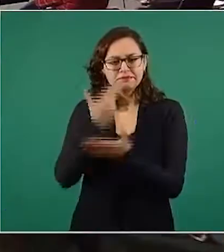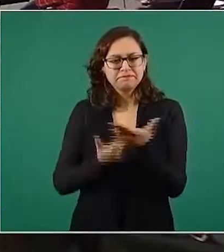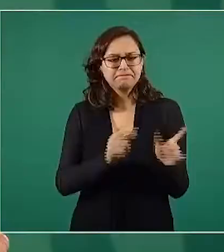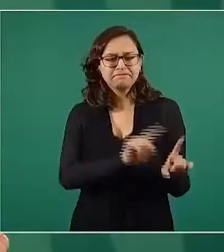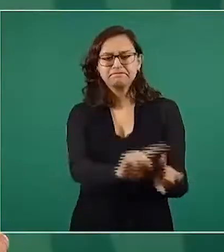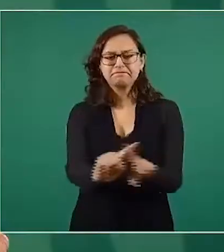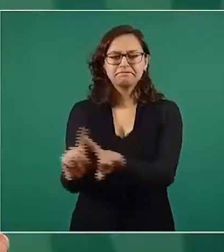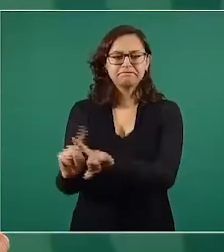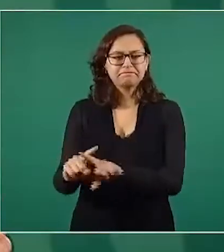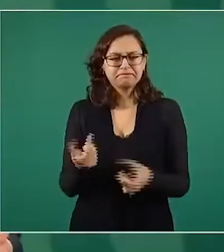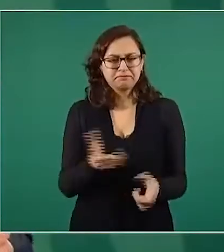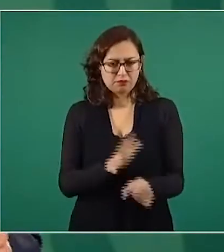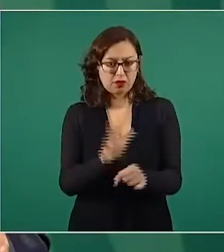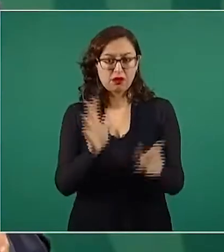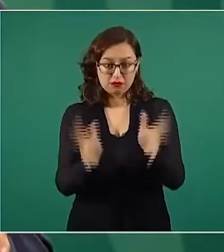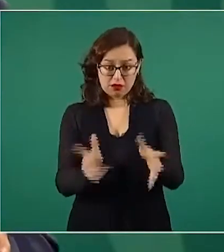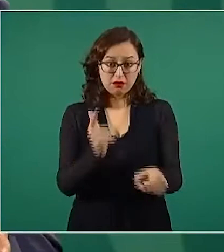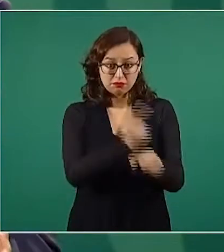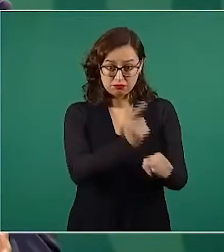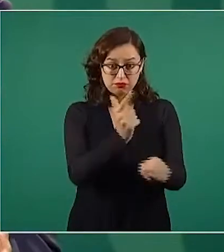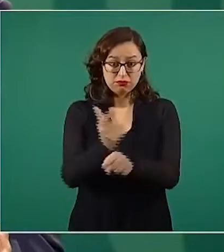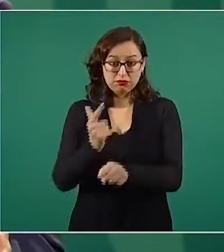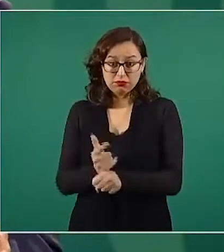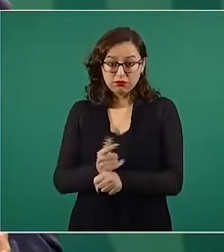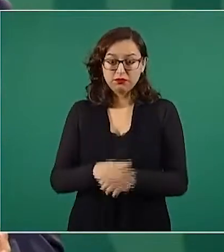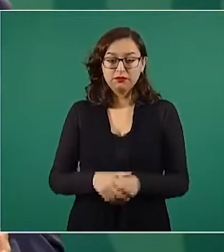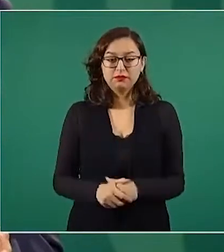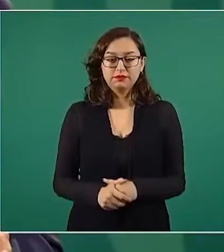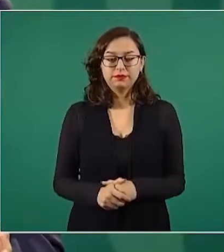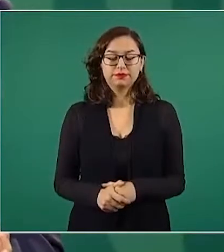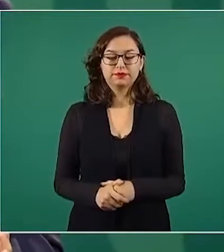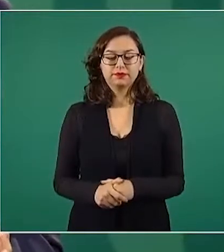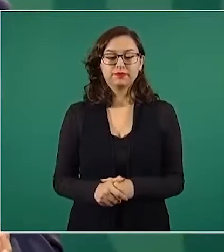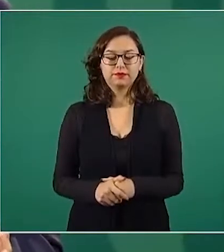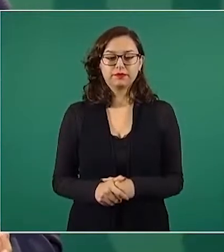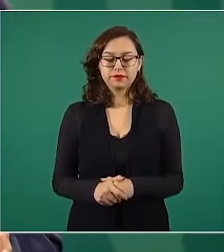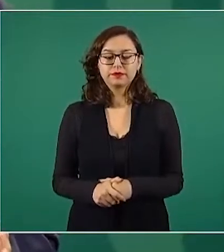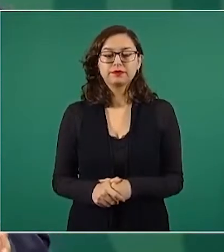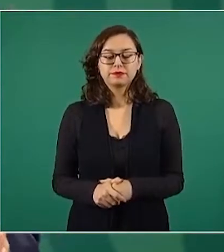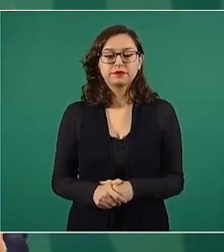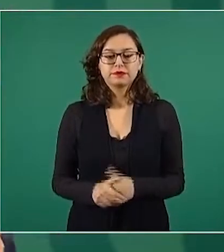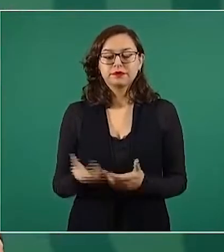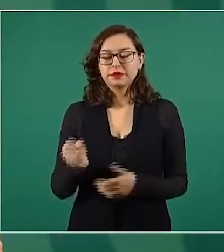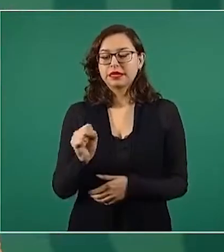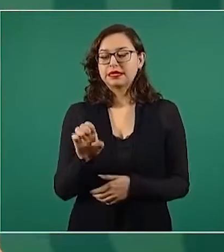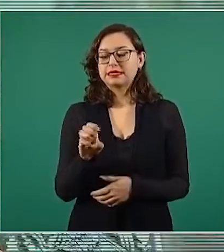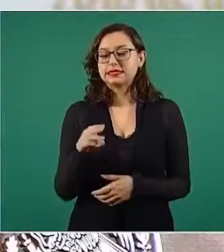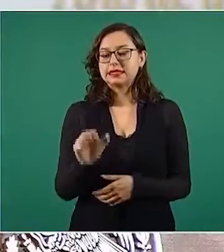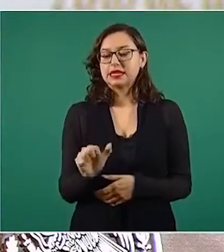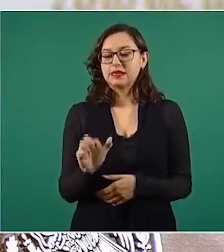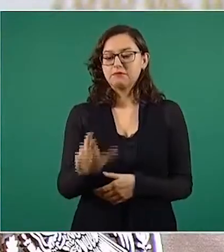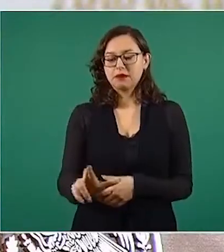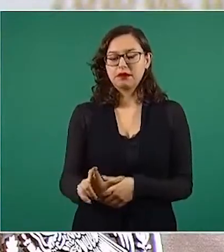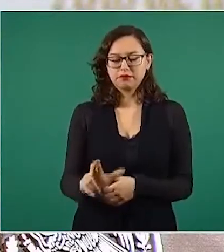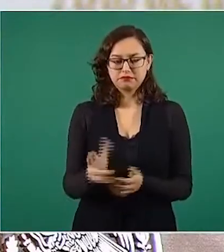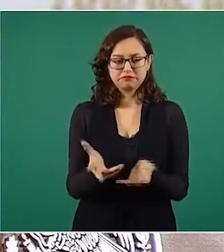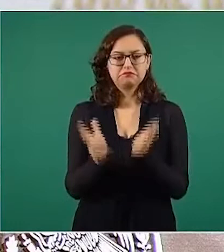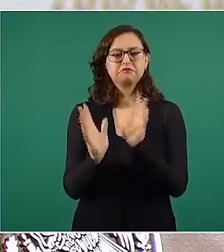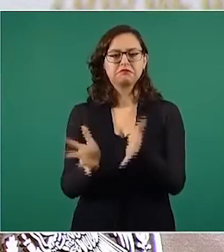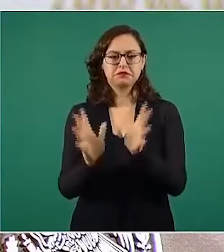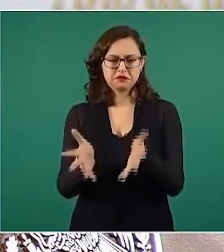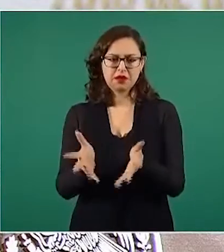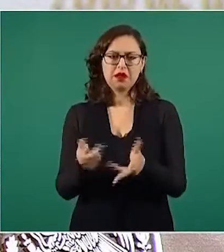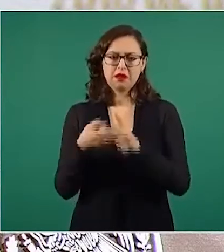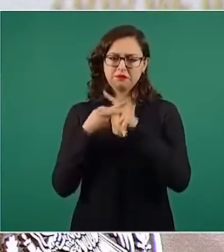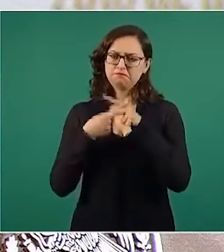Bueno, ya está actuando la Secretaría de Marina, es la encargada de garantizar